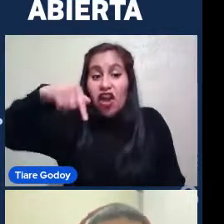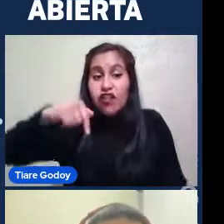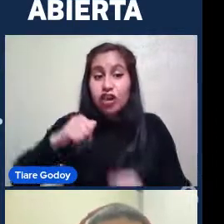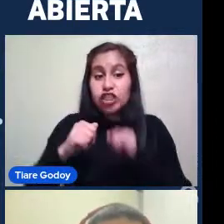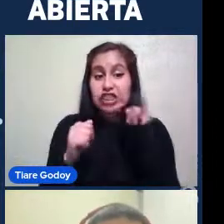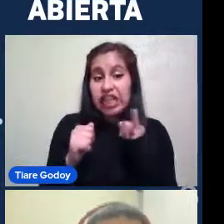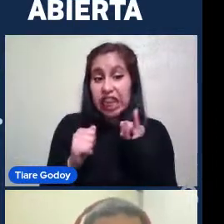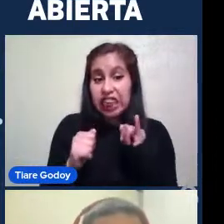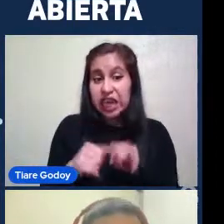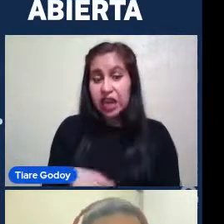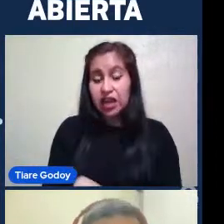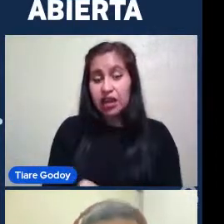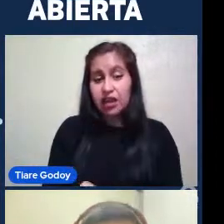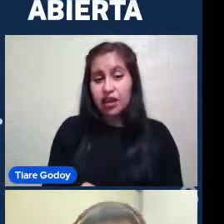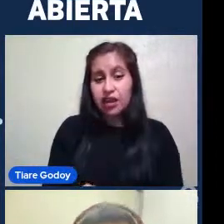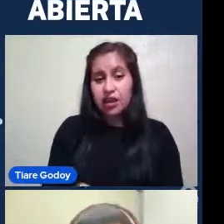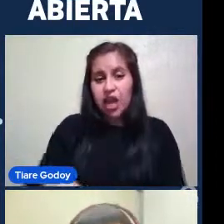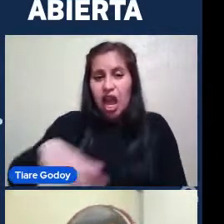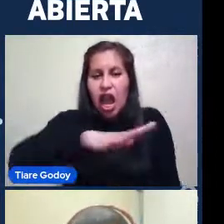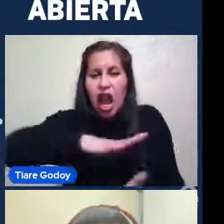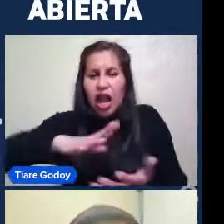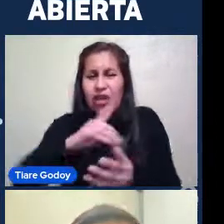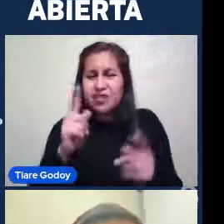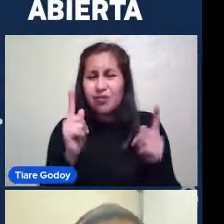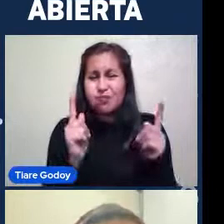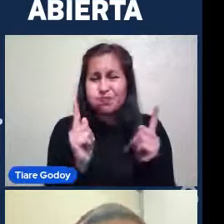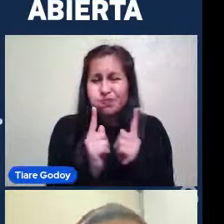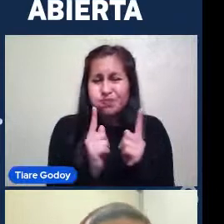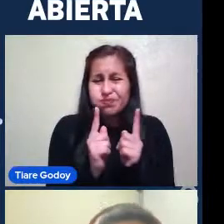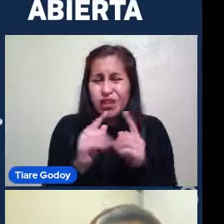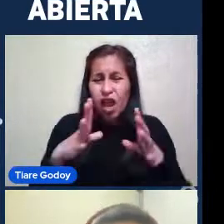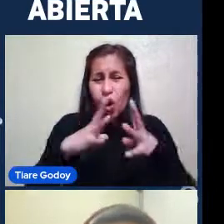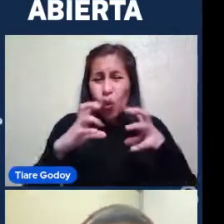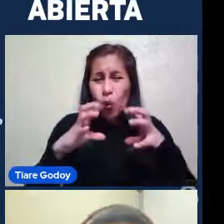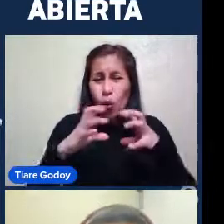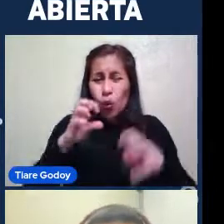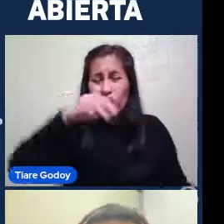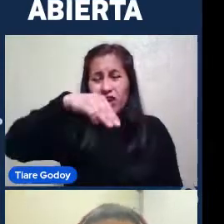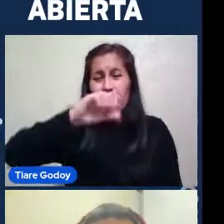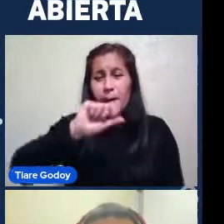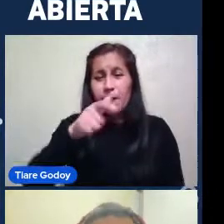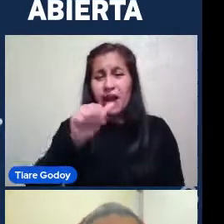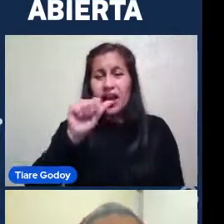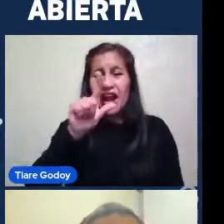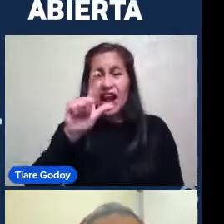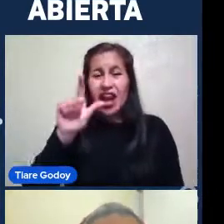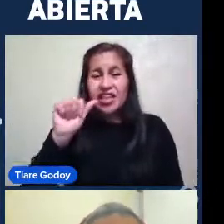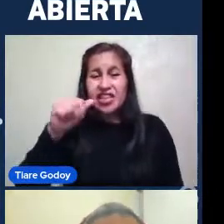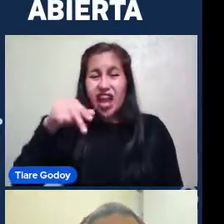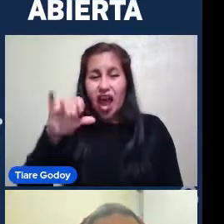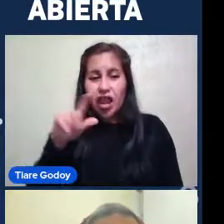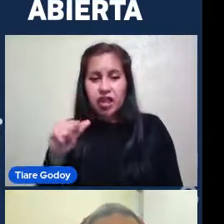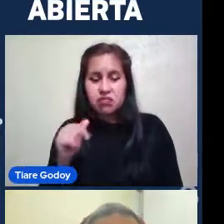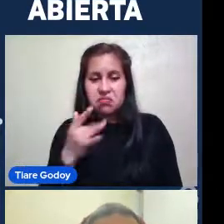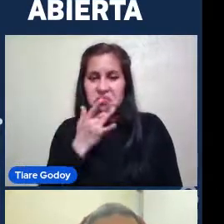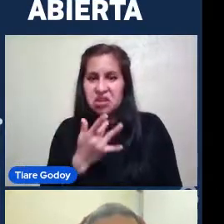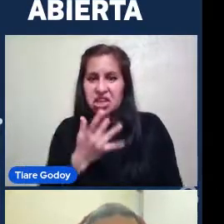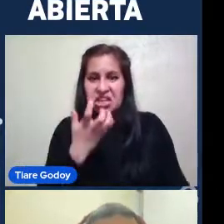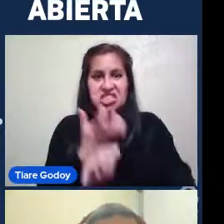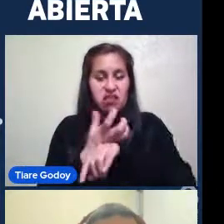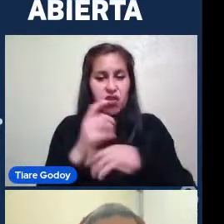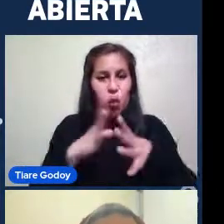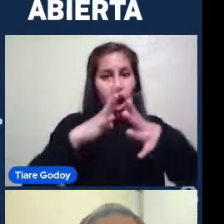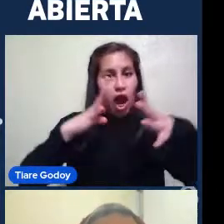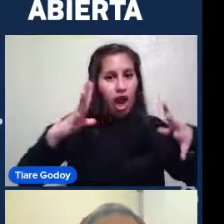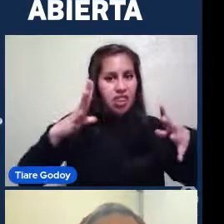A la izquierda Es la galaxia La pequeña nube De Magallanes Porque si es que Hay una nube grande Tiene que haber una nube Pequeña Para tener